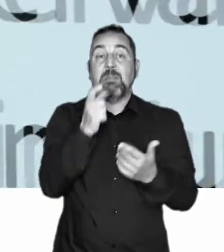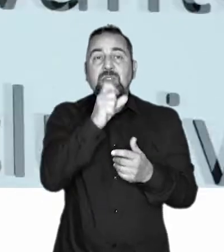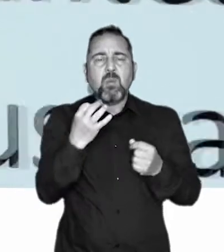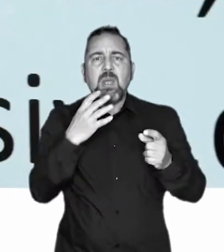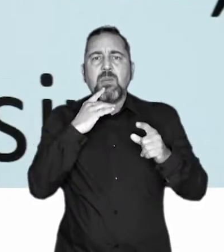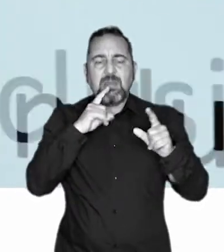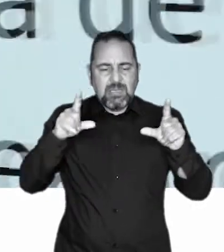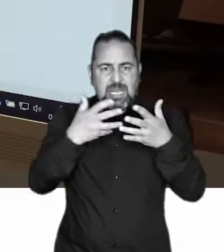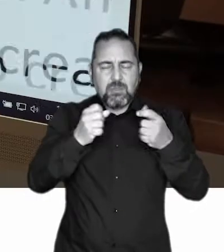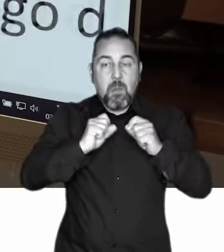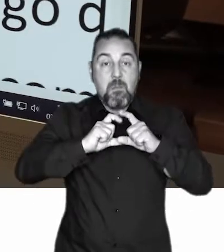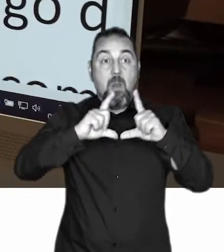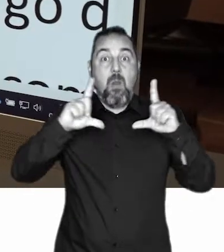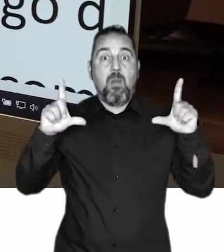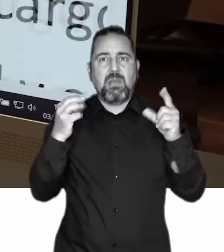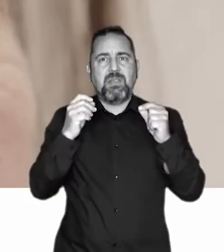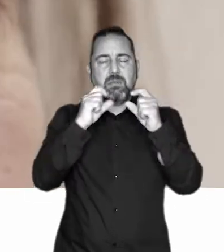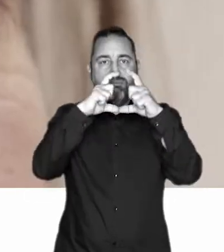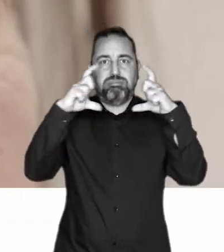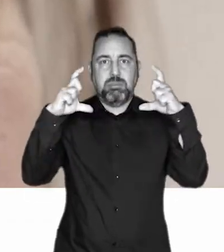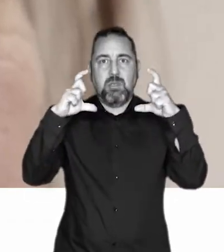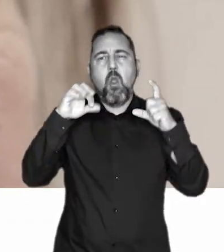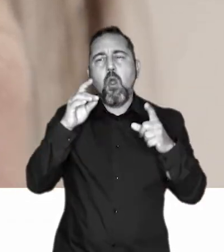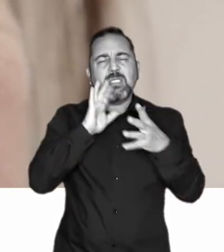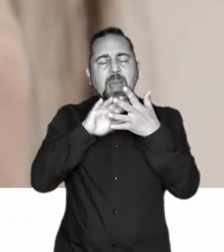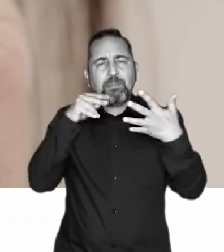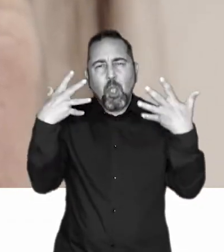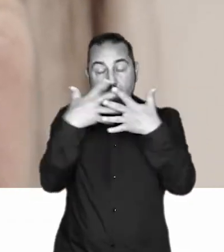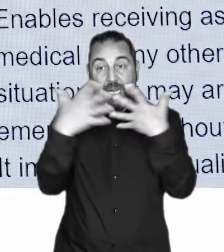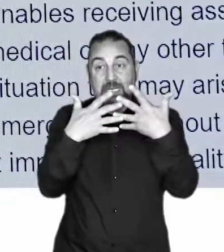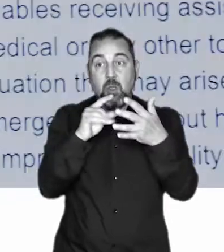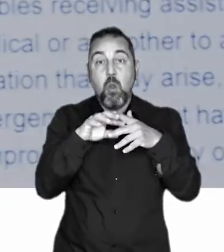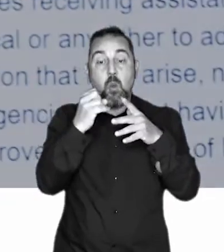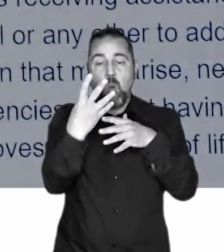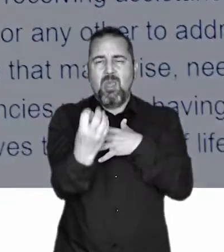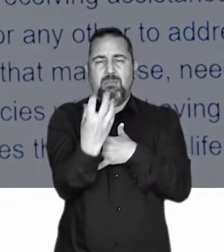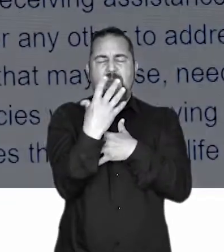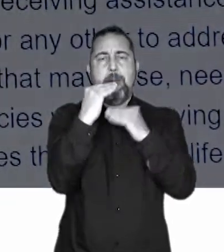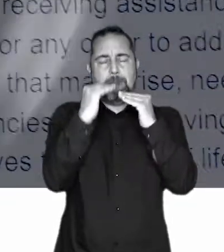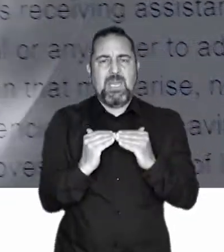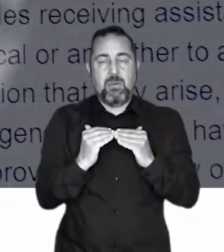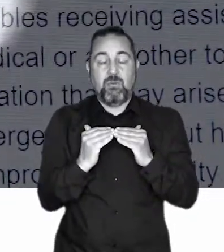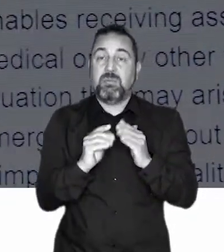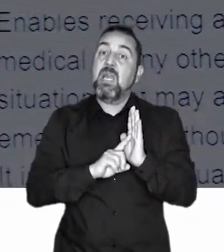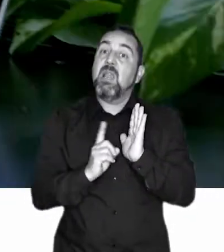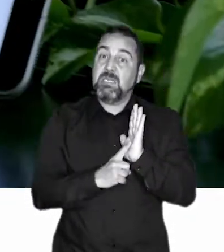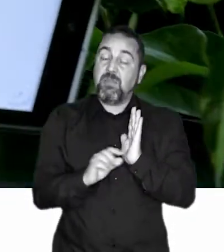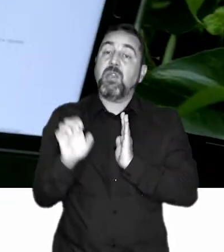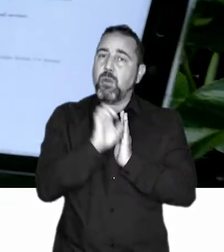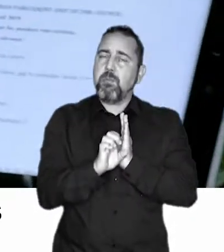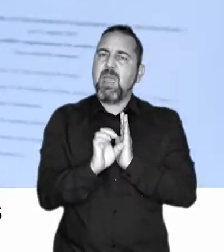Algunas personas necesitan aumentar el tamaño del texto. Otras requieren un mayor contraste o reducir la luz que emite el dispositivo.